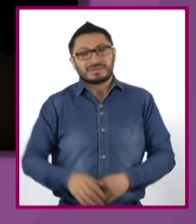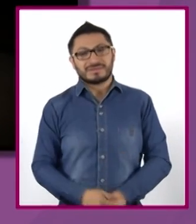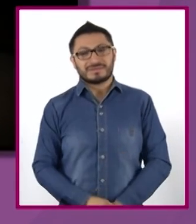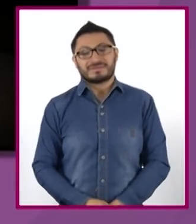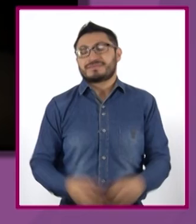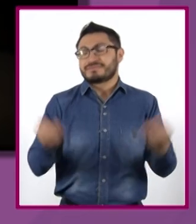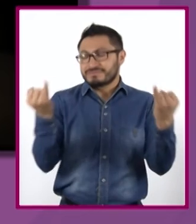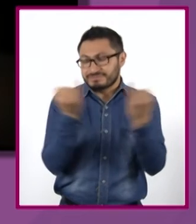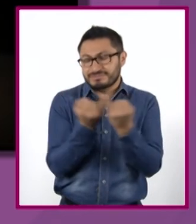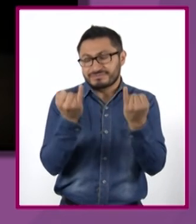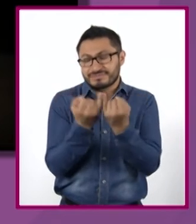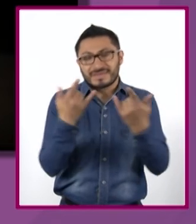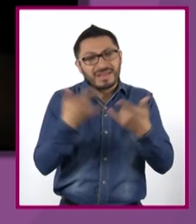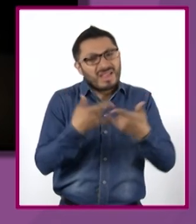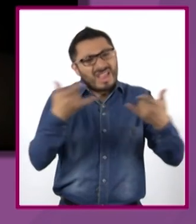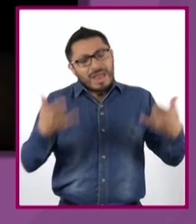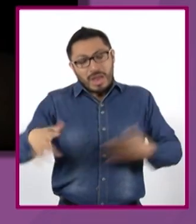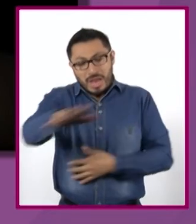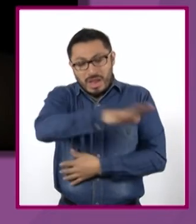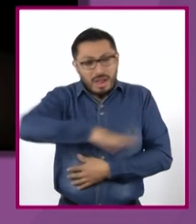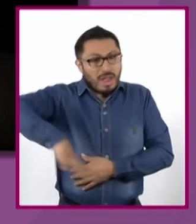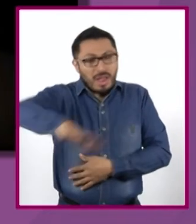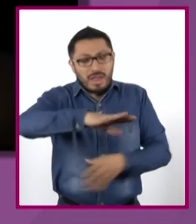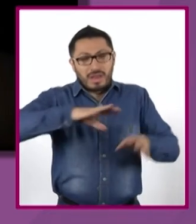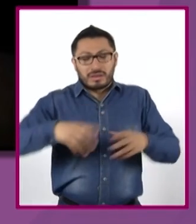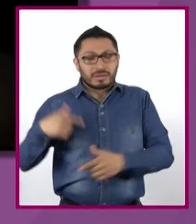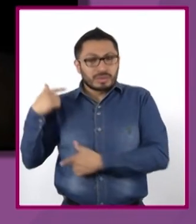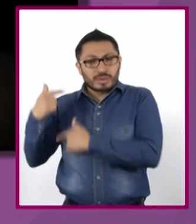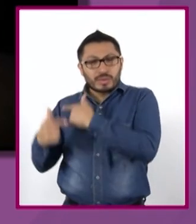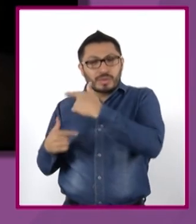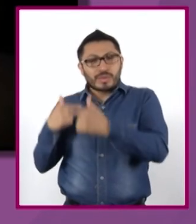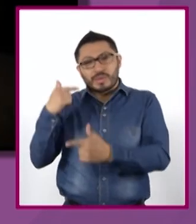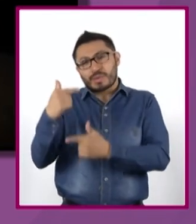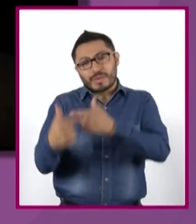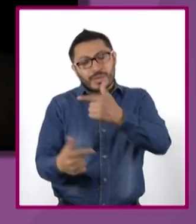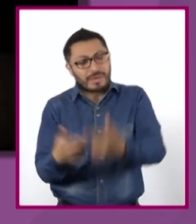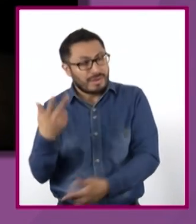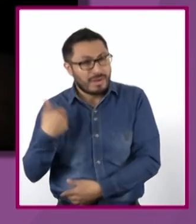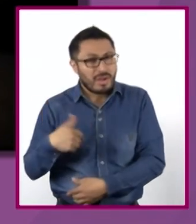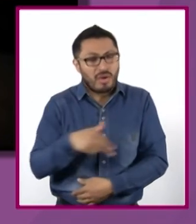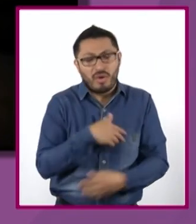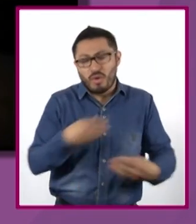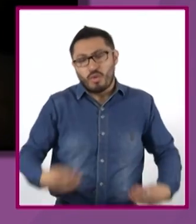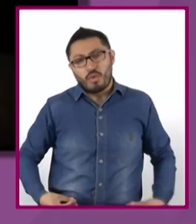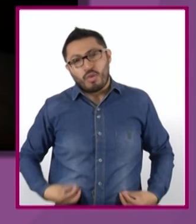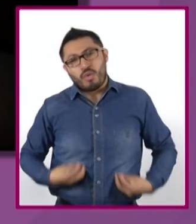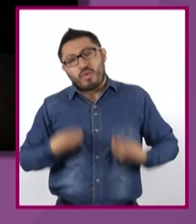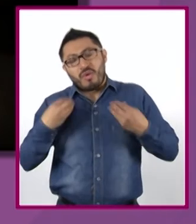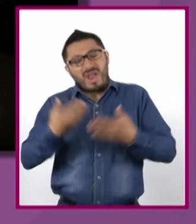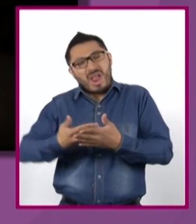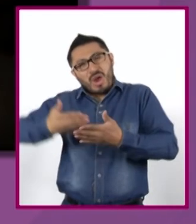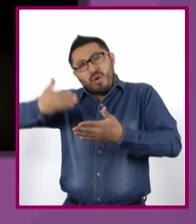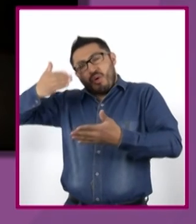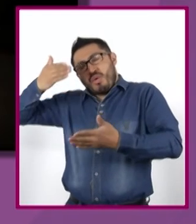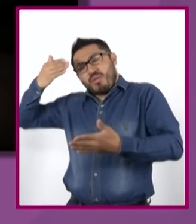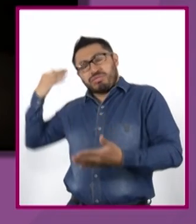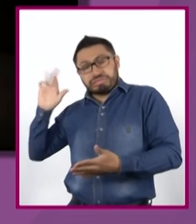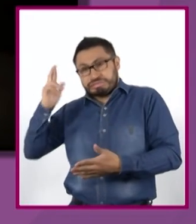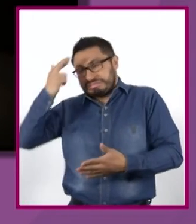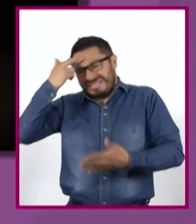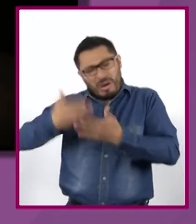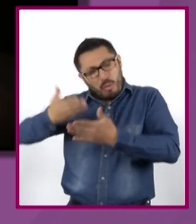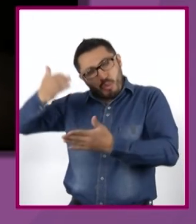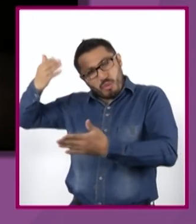también es la historia de esta tierra que nos ha sido heredada, en la que hemos transitado desde antes que la memoria apareciera,